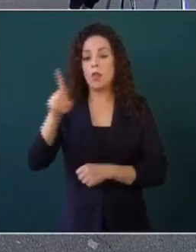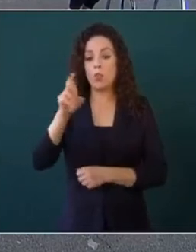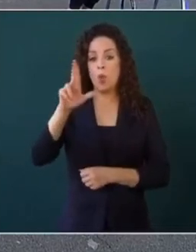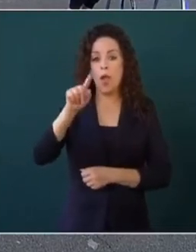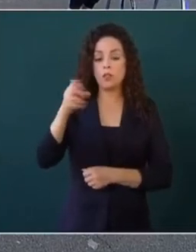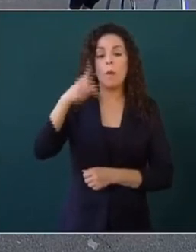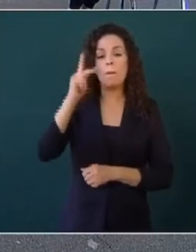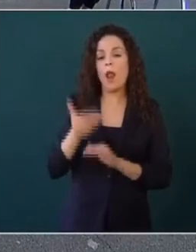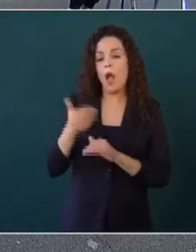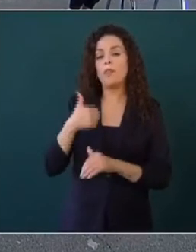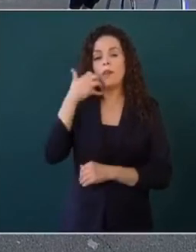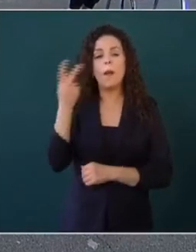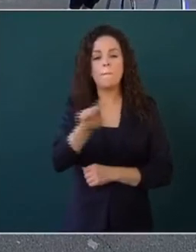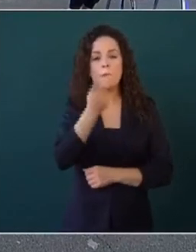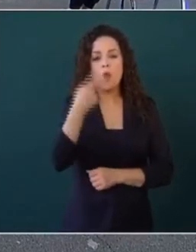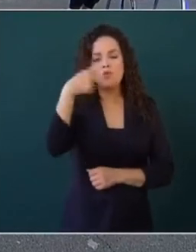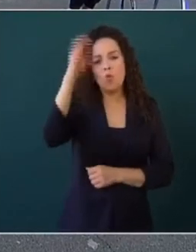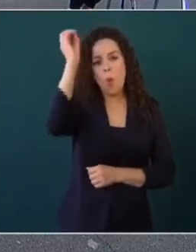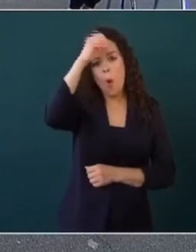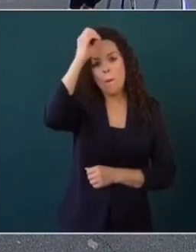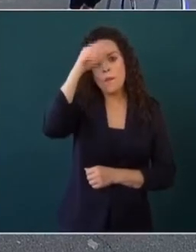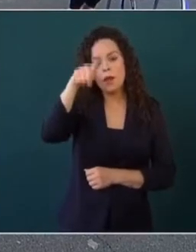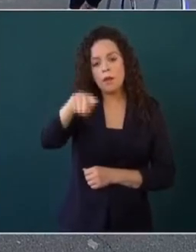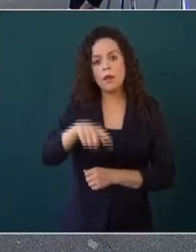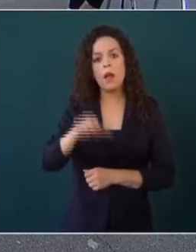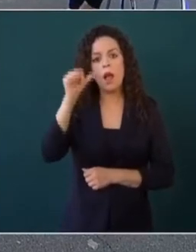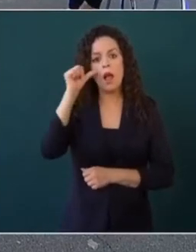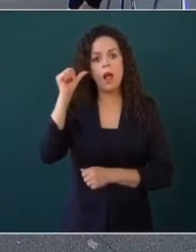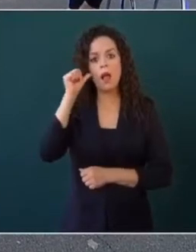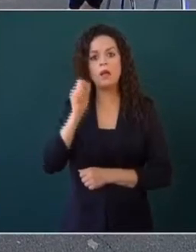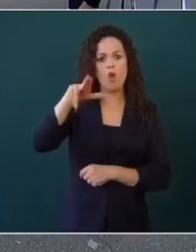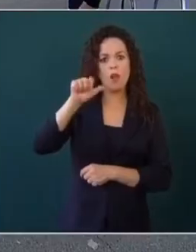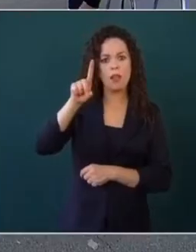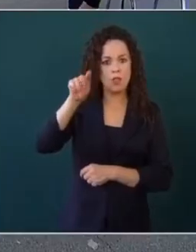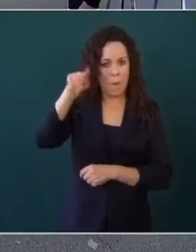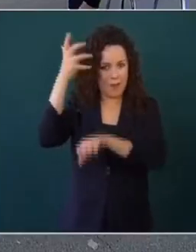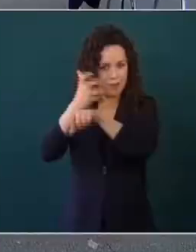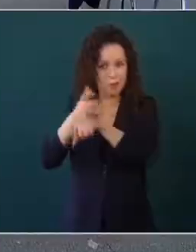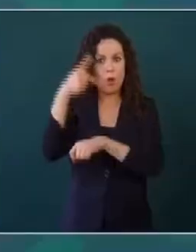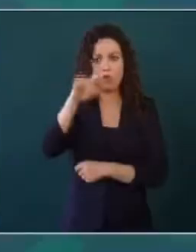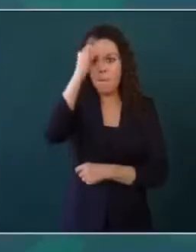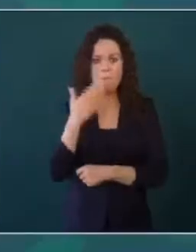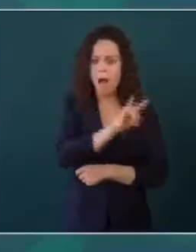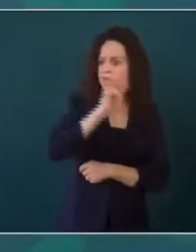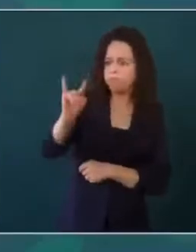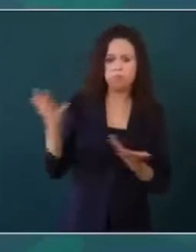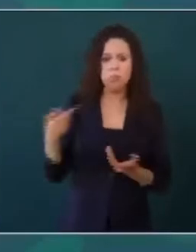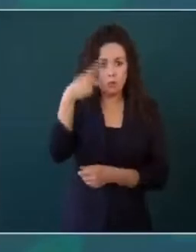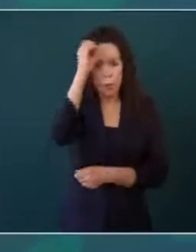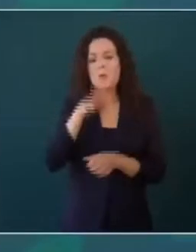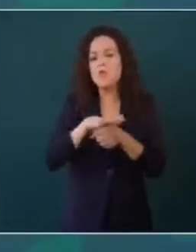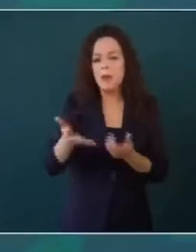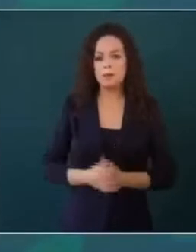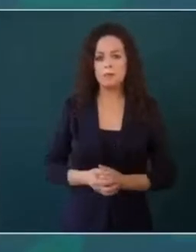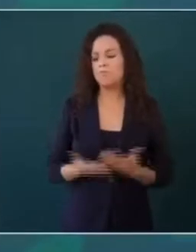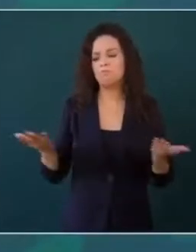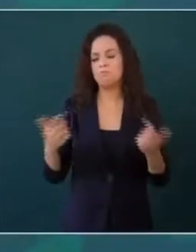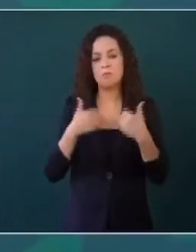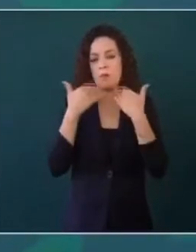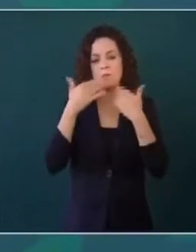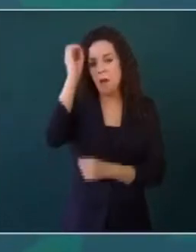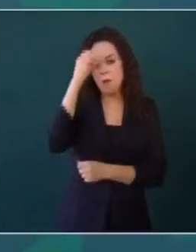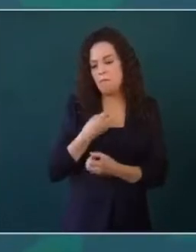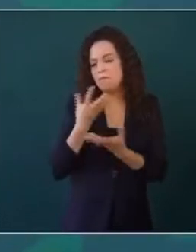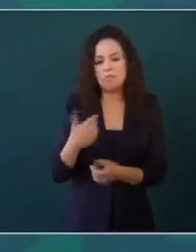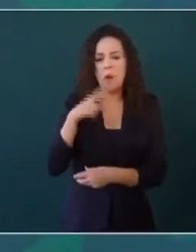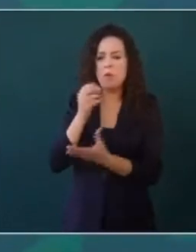¿Cuál es su opinión en torno a que ayer lo metieron en los promocionales de Donald Trump? No tengo opinión sobre eso, porque no quiero meterme en esas cosas.